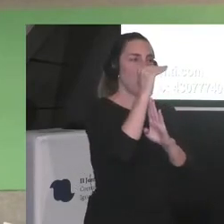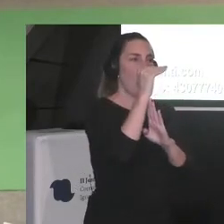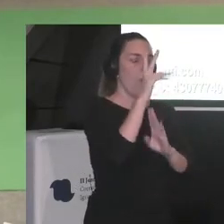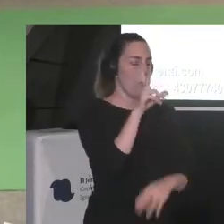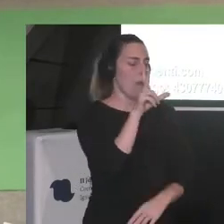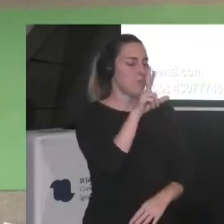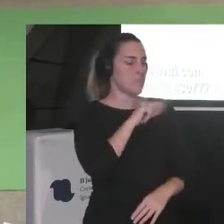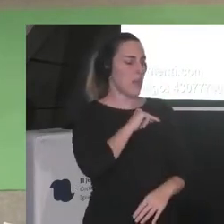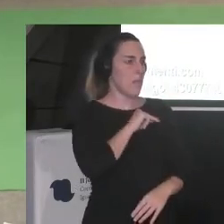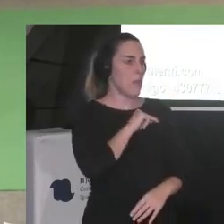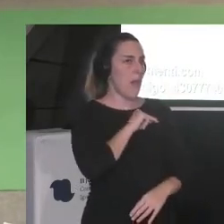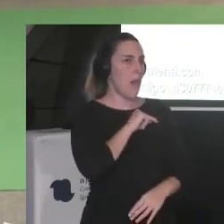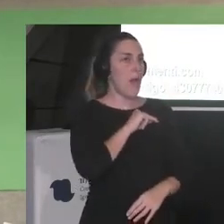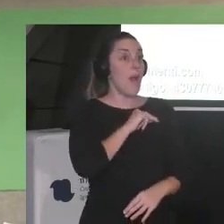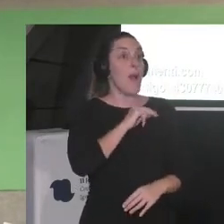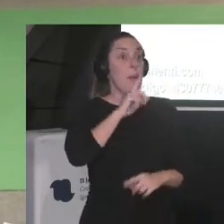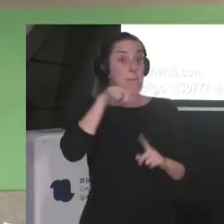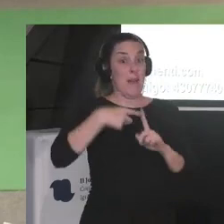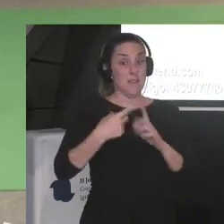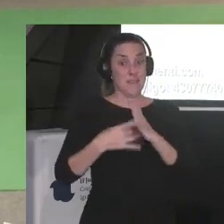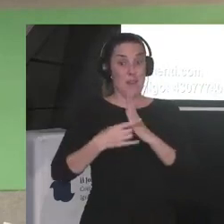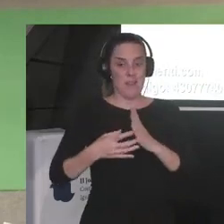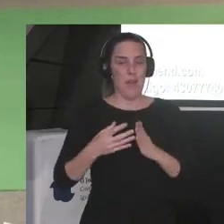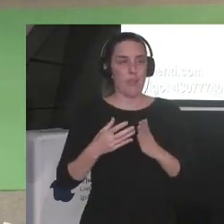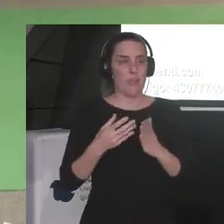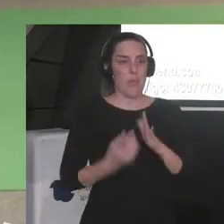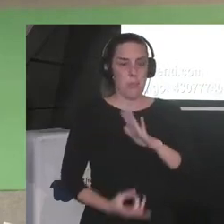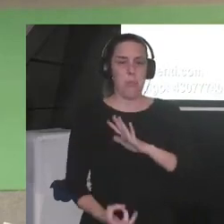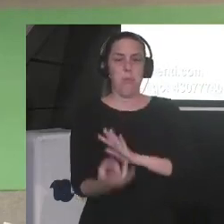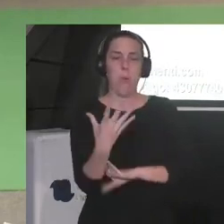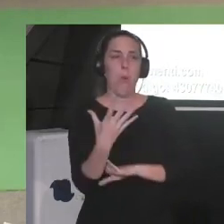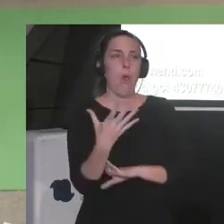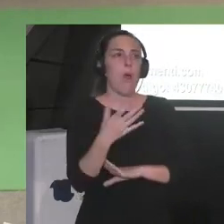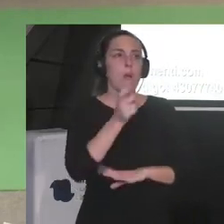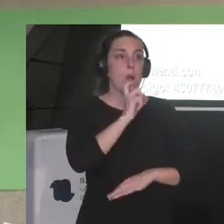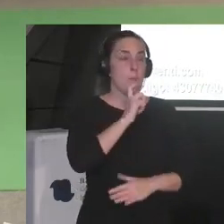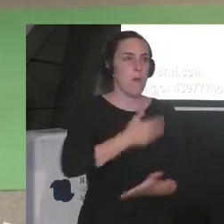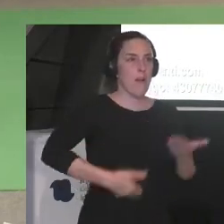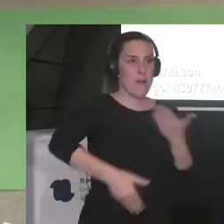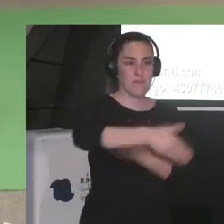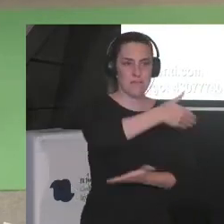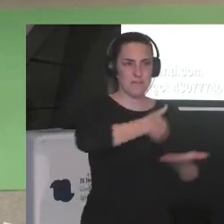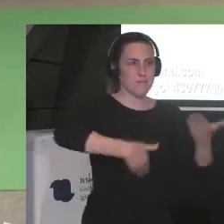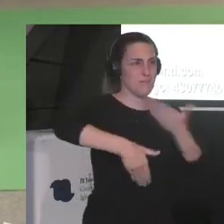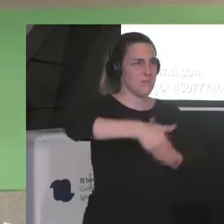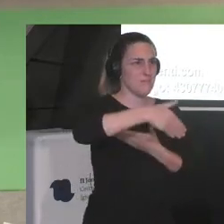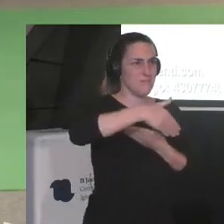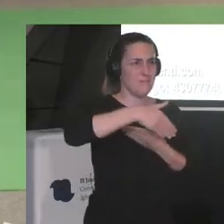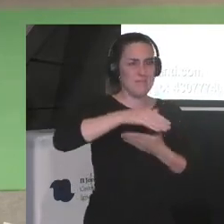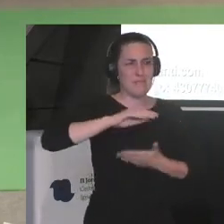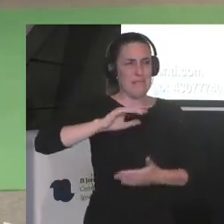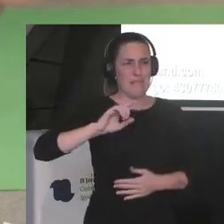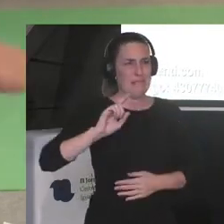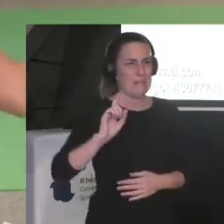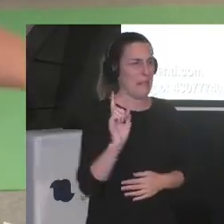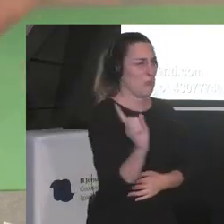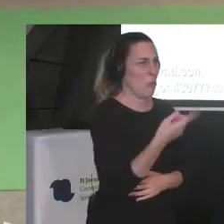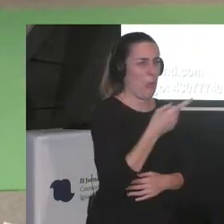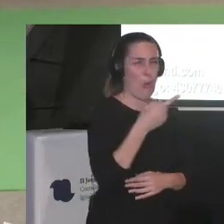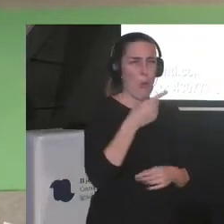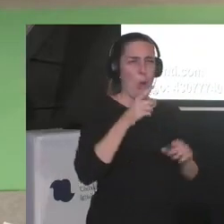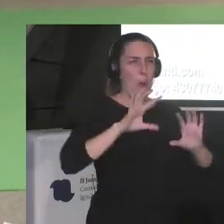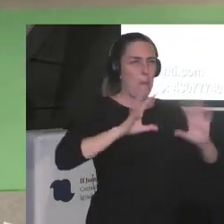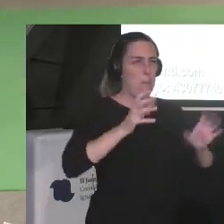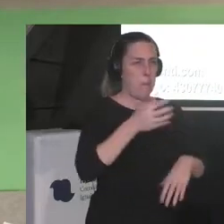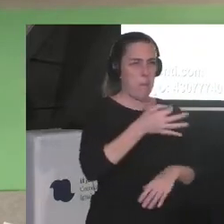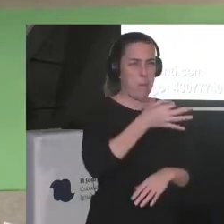¿no? es un periodismo primero colaborativo obviamente multimedia de todo absolutamente de todo que combine el podcast el texto el